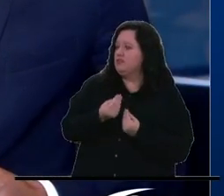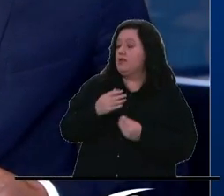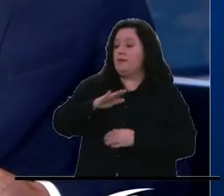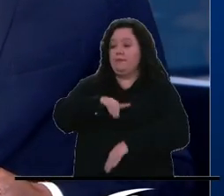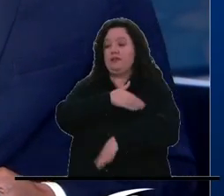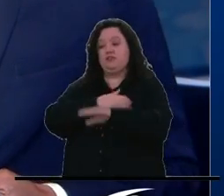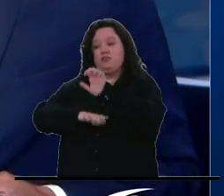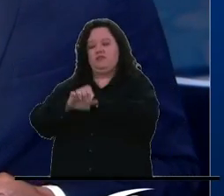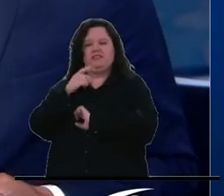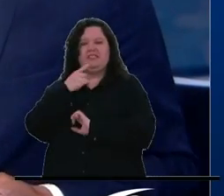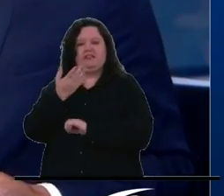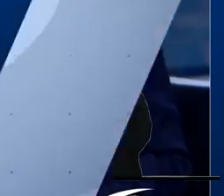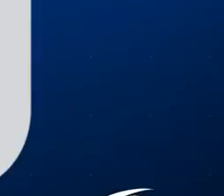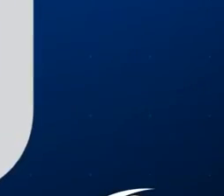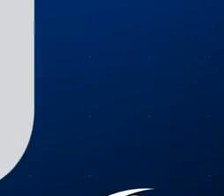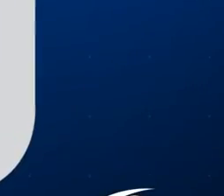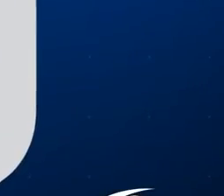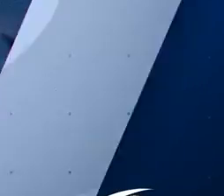ministro de Defensa?